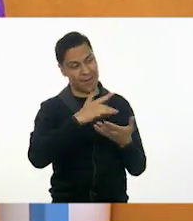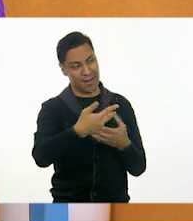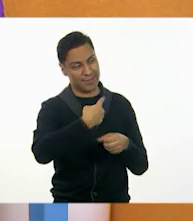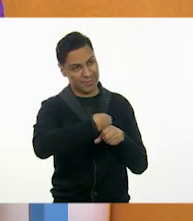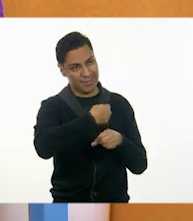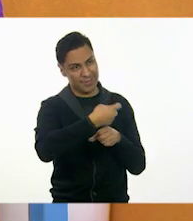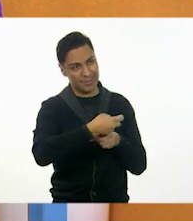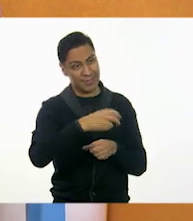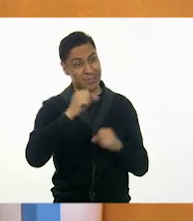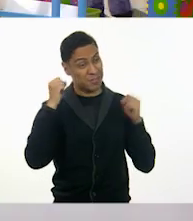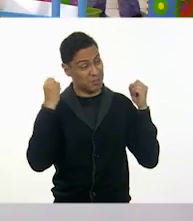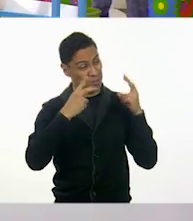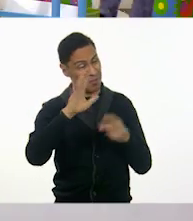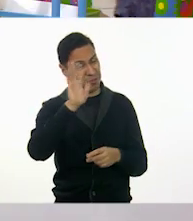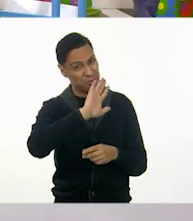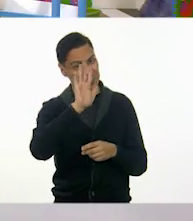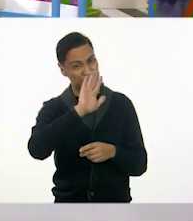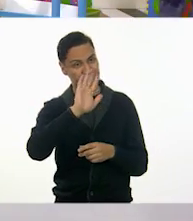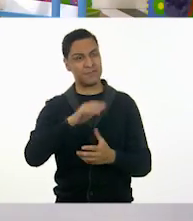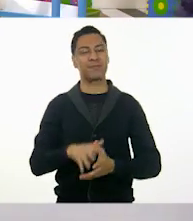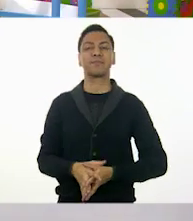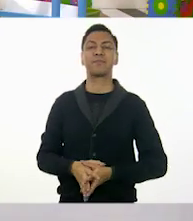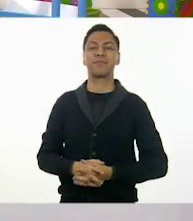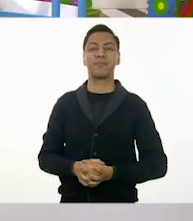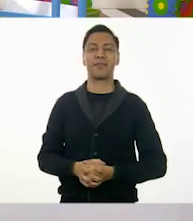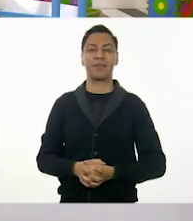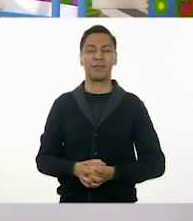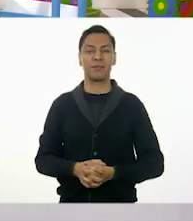invitación. Nos vemos. Bye. A jugar mucho.